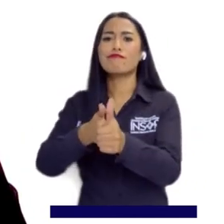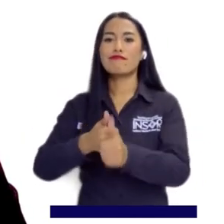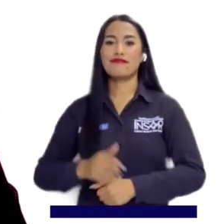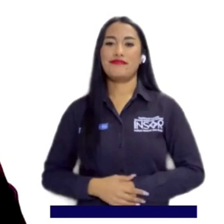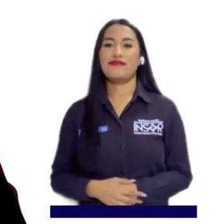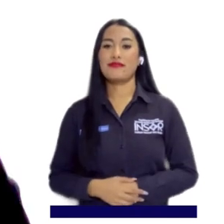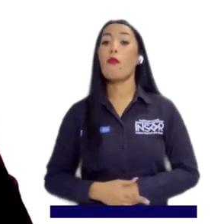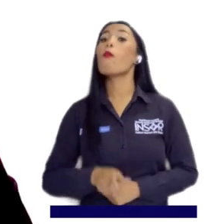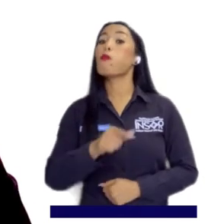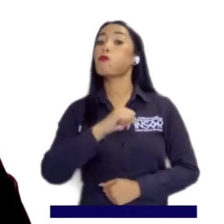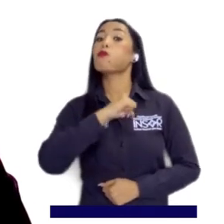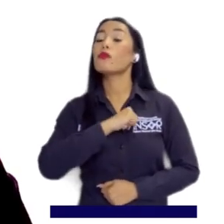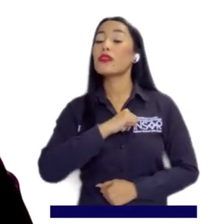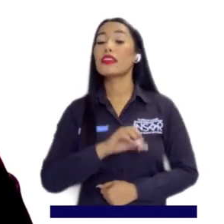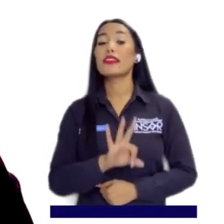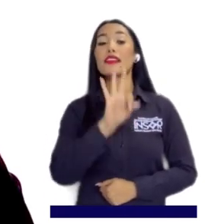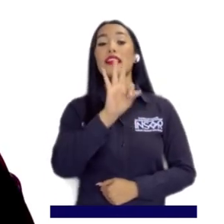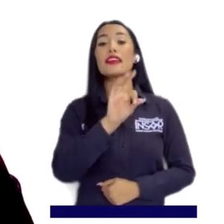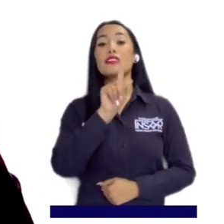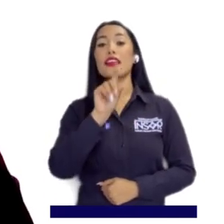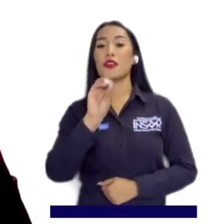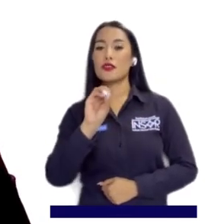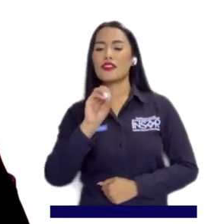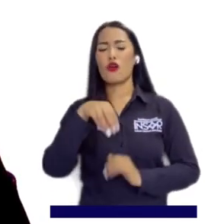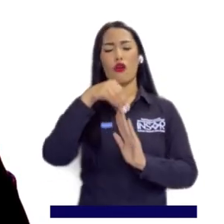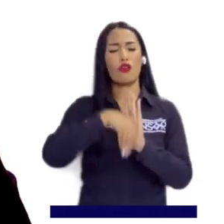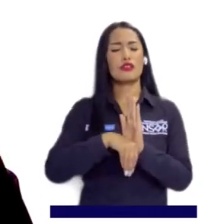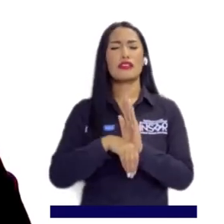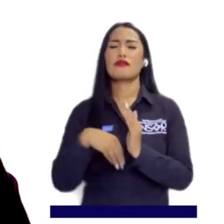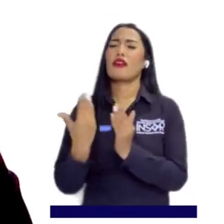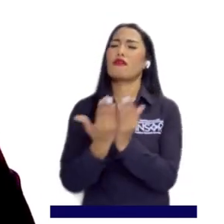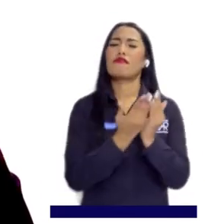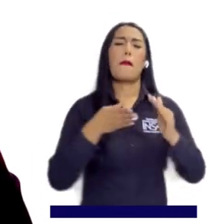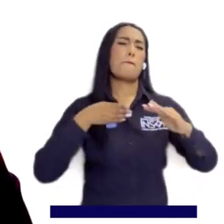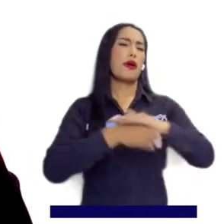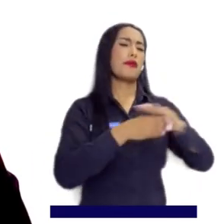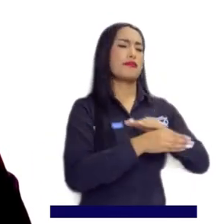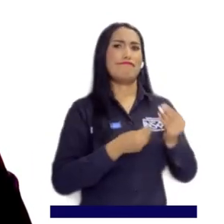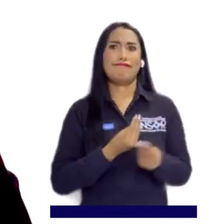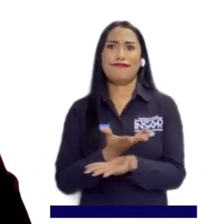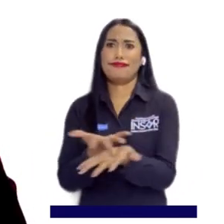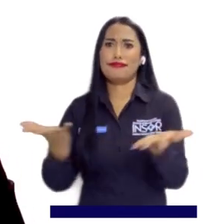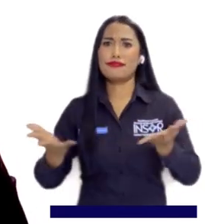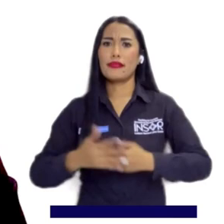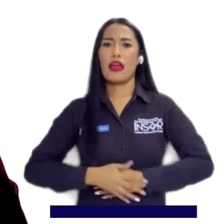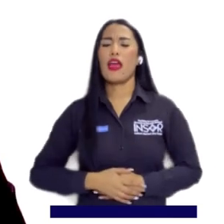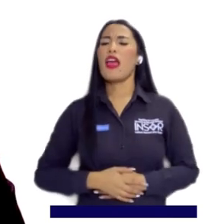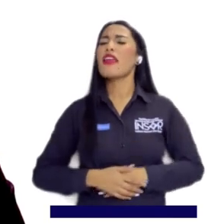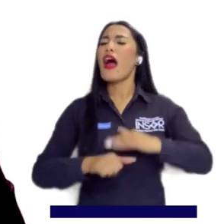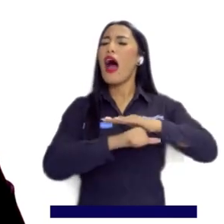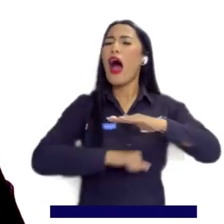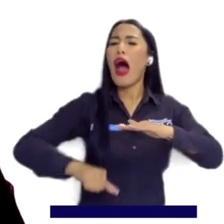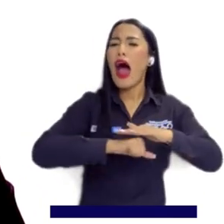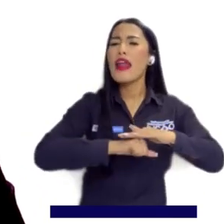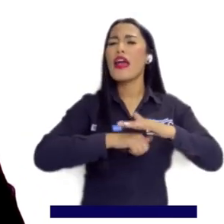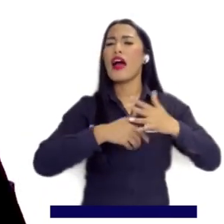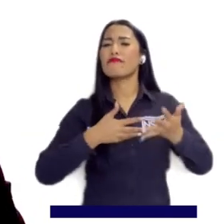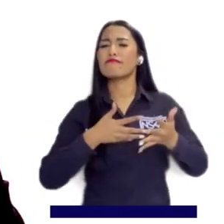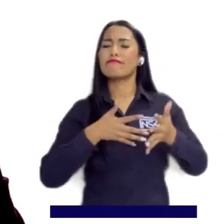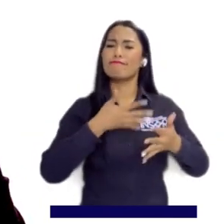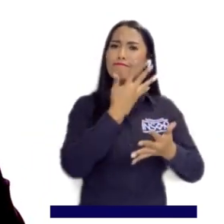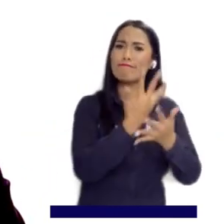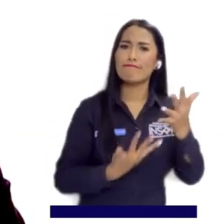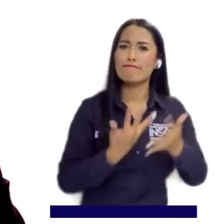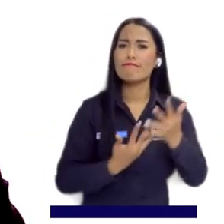pedagógicos. Esta plataforma Insor Educativo cuenta con más de 360 contenidos educativos accesibles enteramente pensados en lengua de